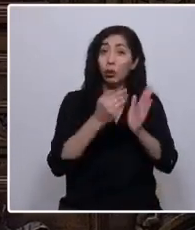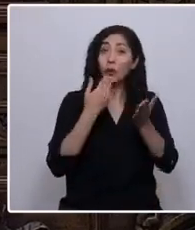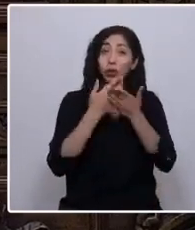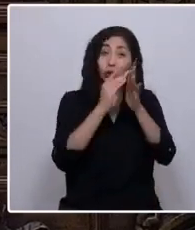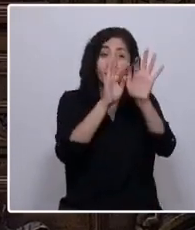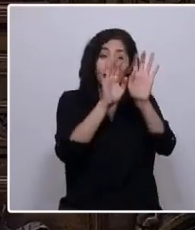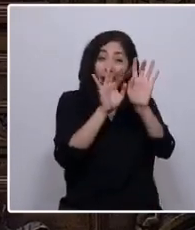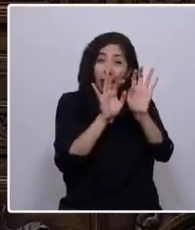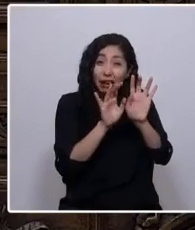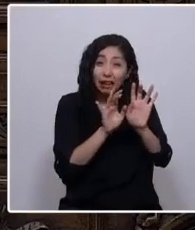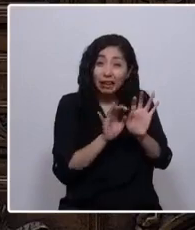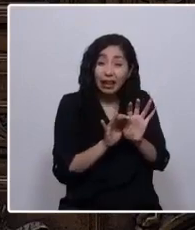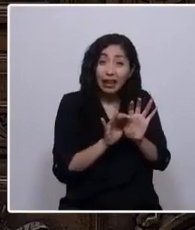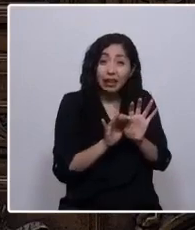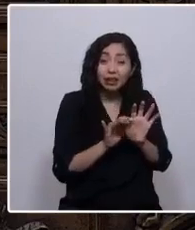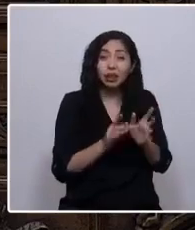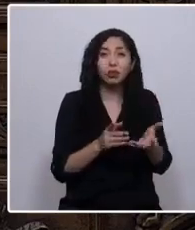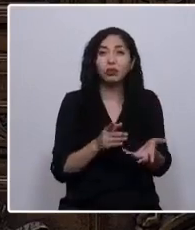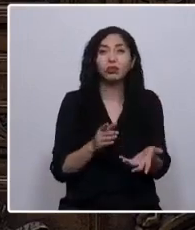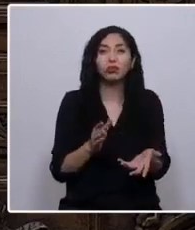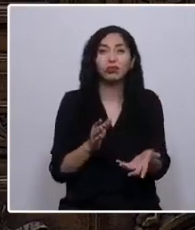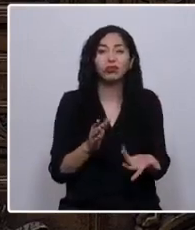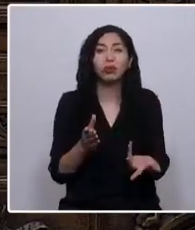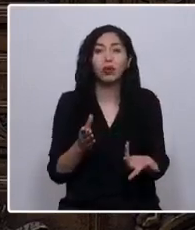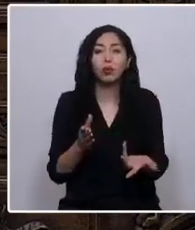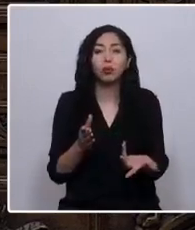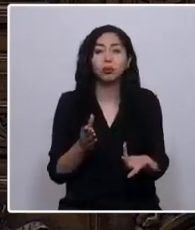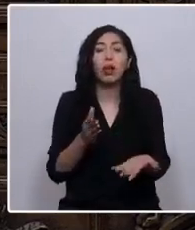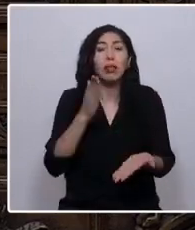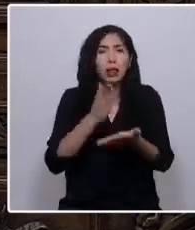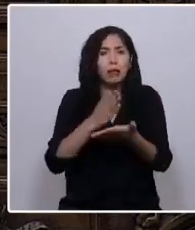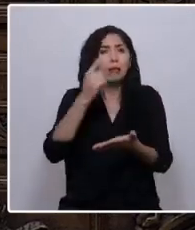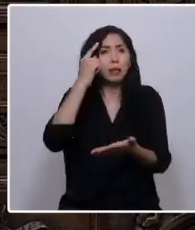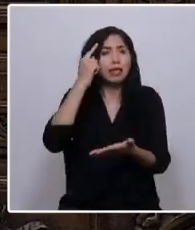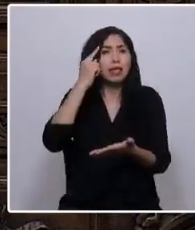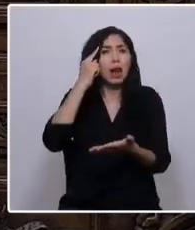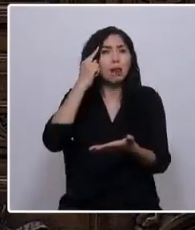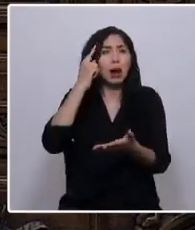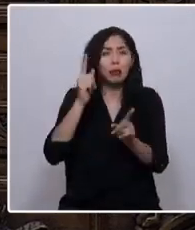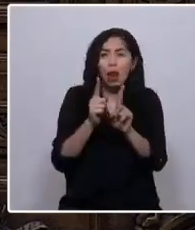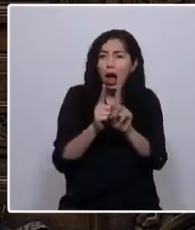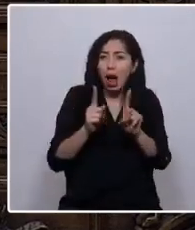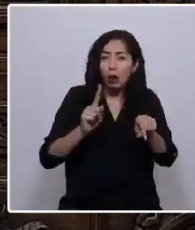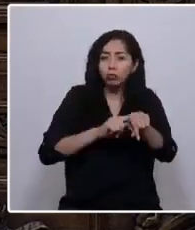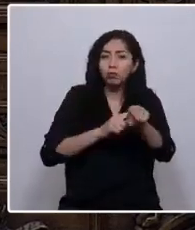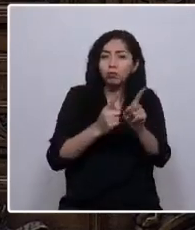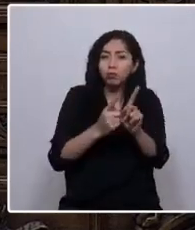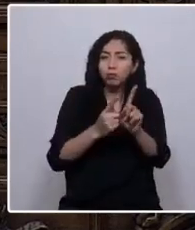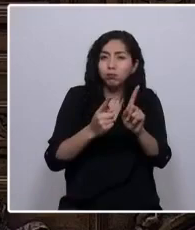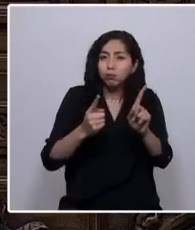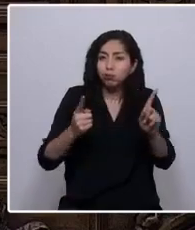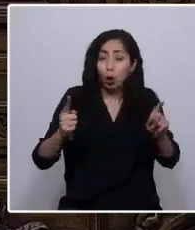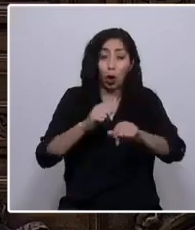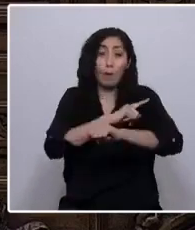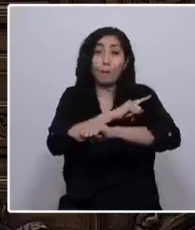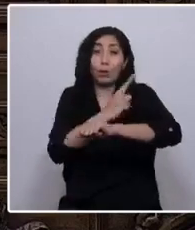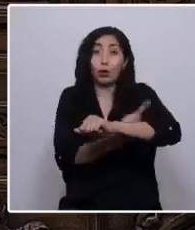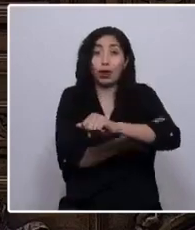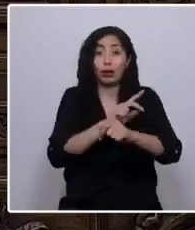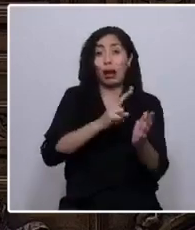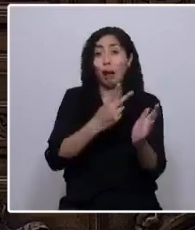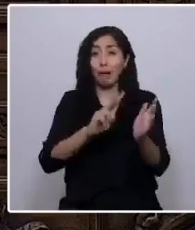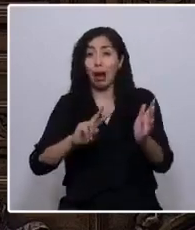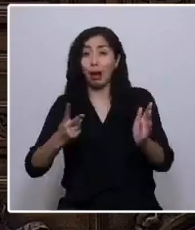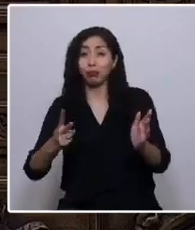inconsciencia, que deben regir con mirada de largo plazo, con alternancia en el poder, son constituciones fracasadas y de